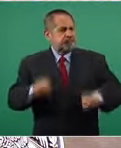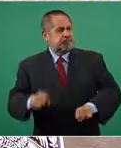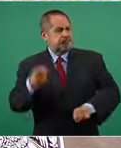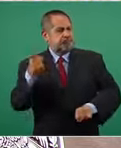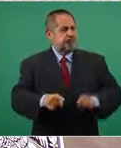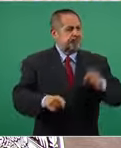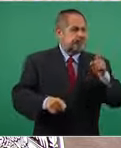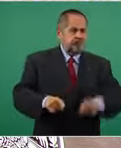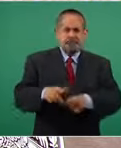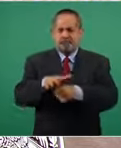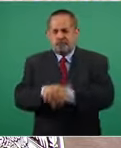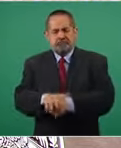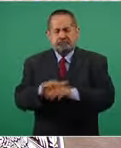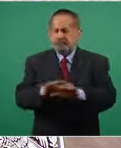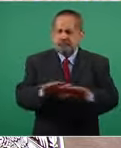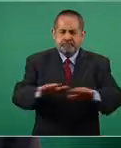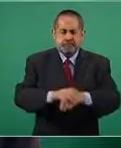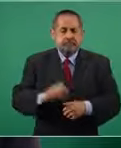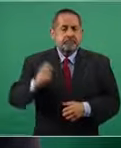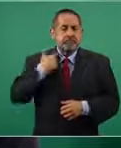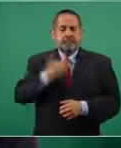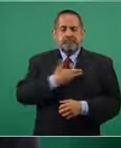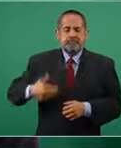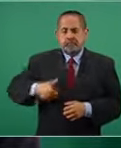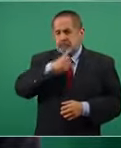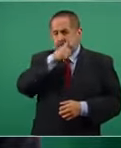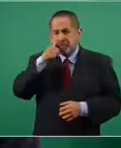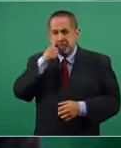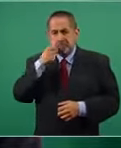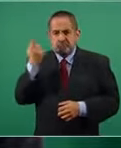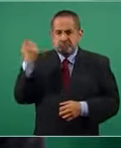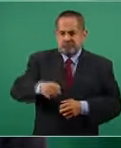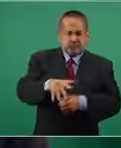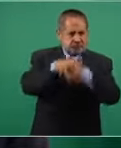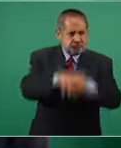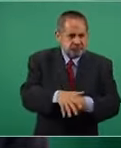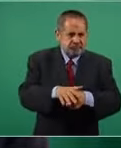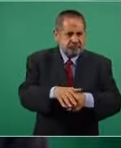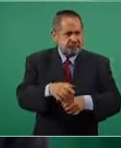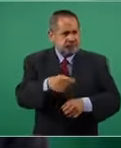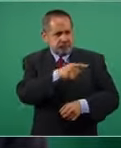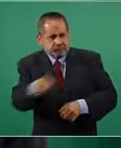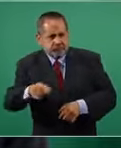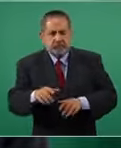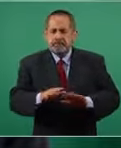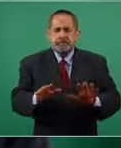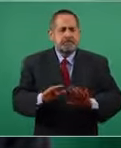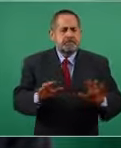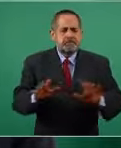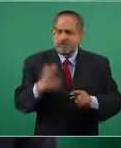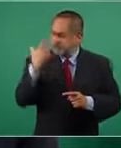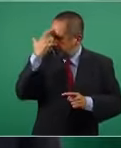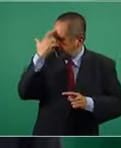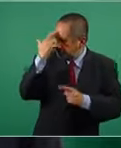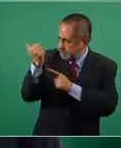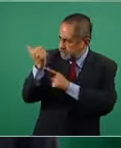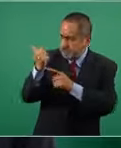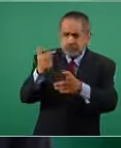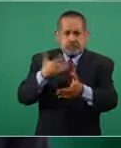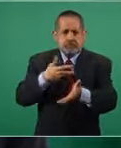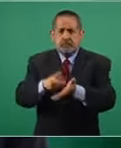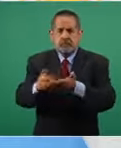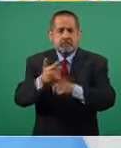Juárez decía nada por la fuerza todo por la razón y el derecho y eso es lo que hemos